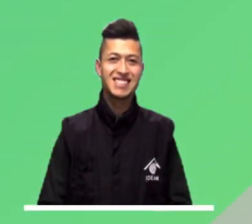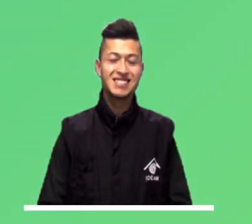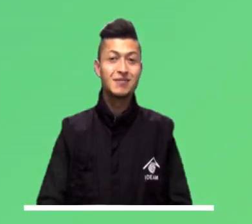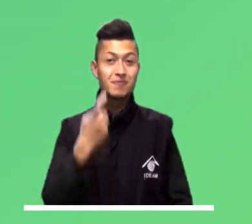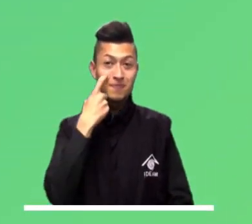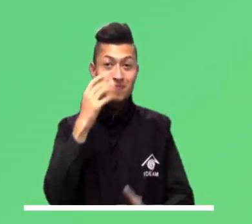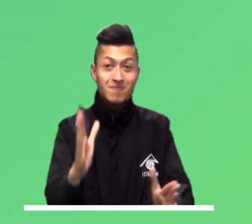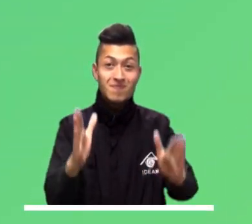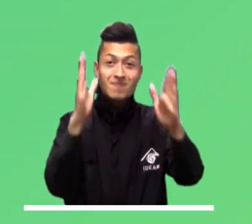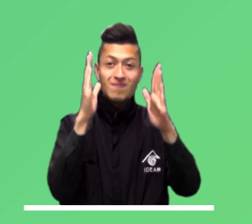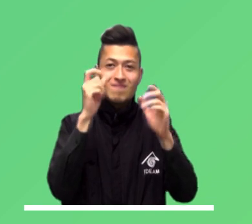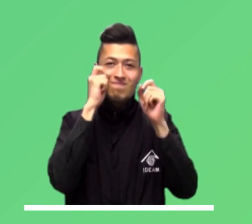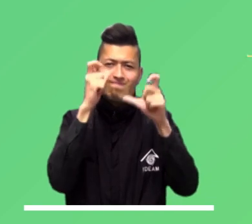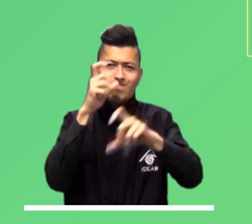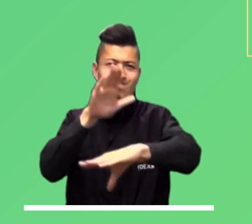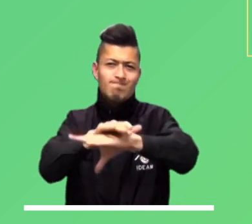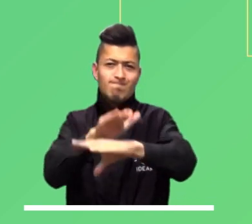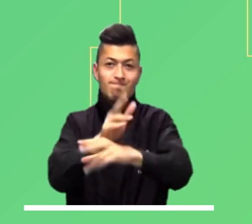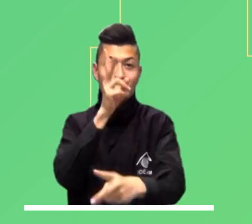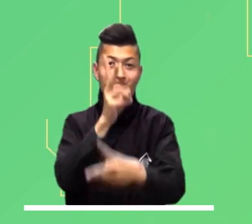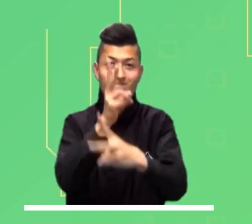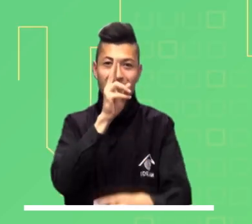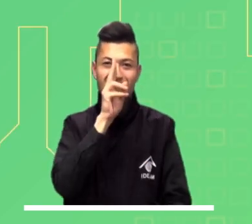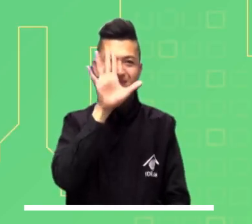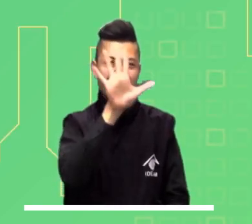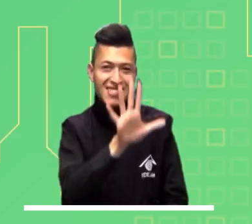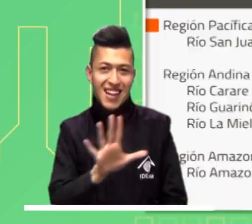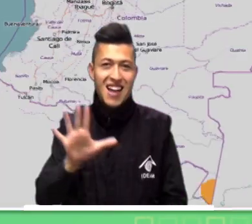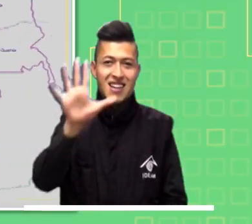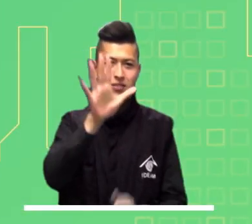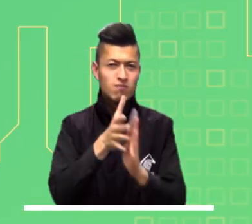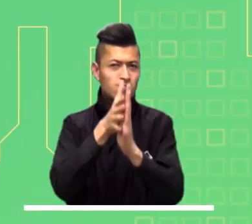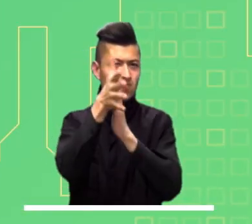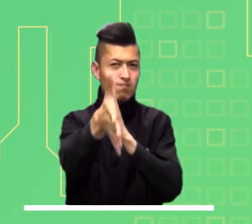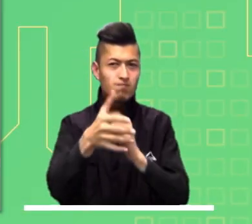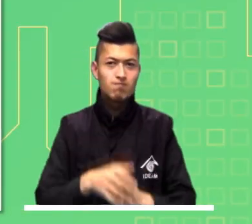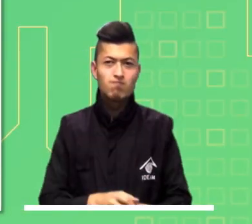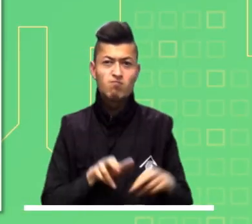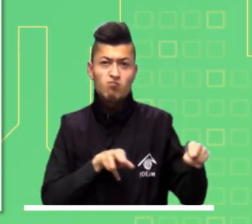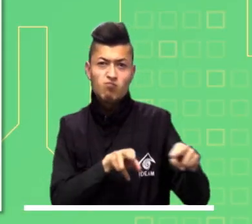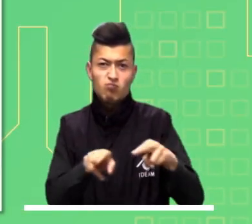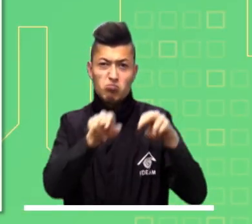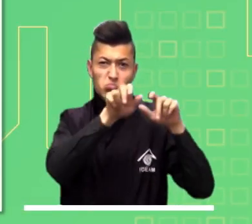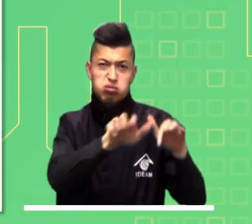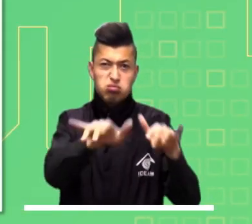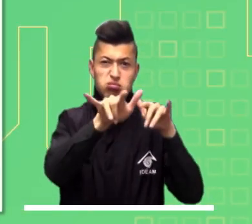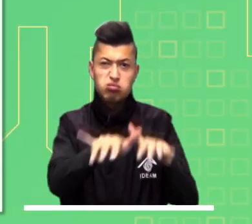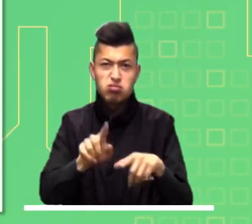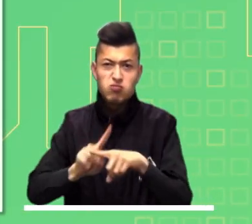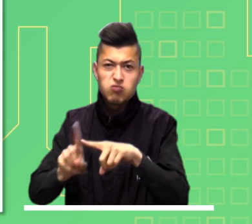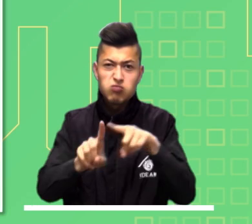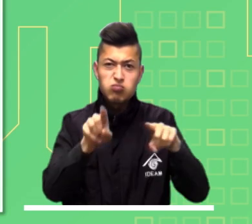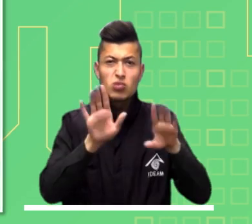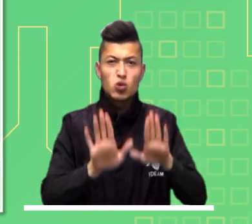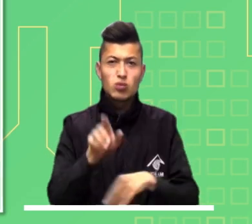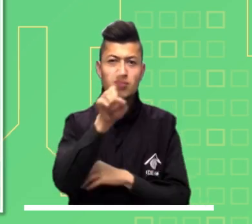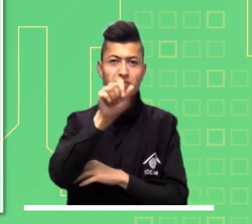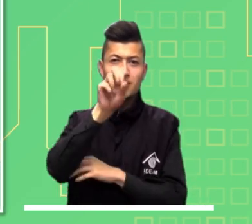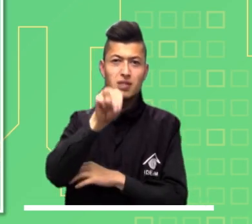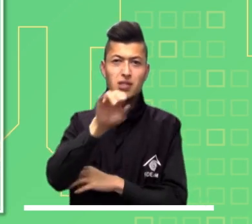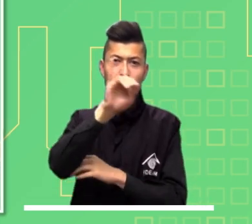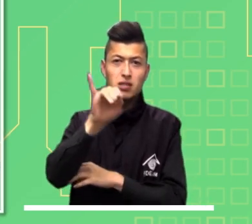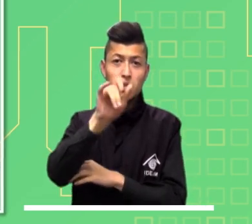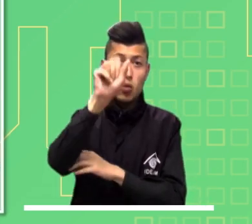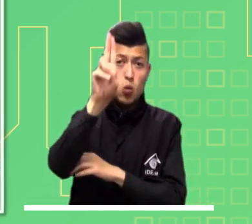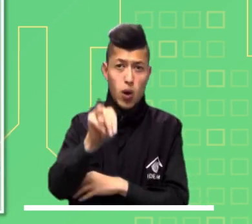Mucha atención a las principales alertas para hoy a nivel nacional. Crecientes súbitas pueden presentarse en los ríos San Juan en el